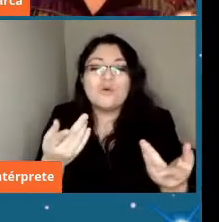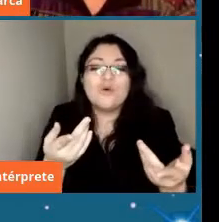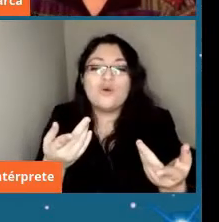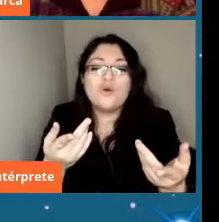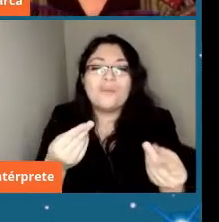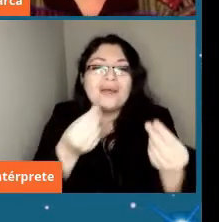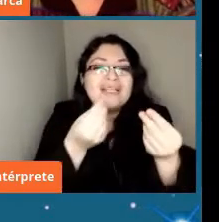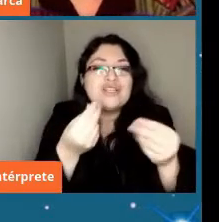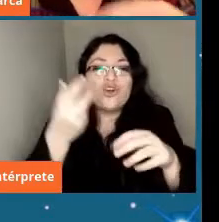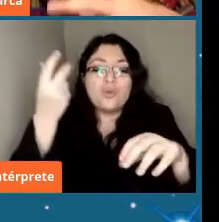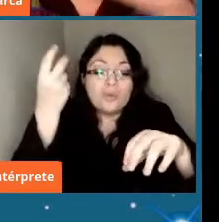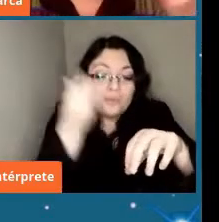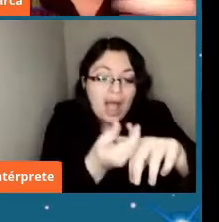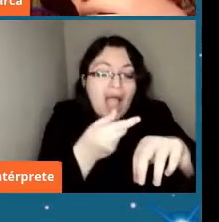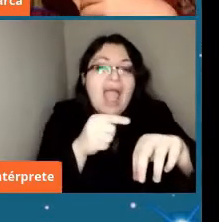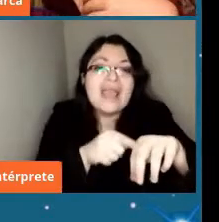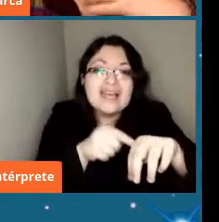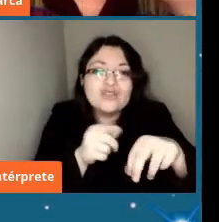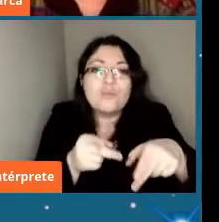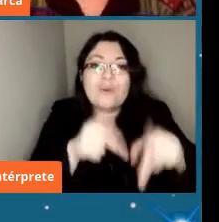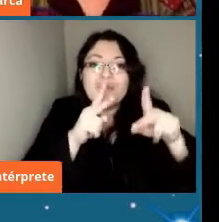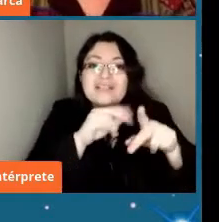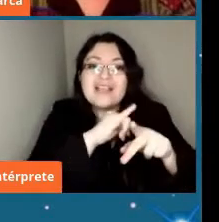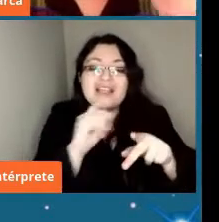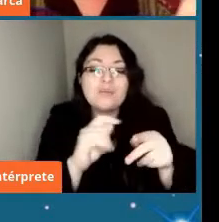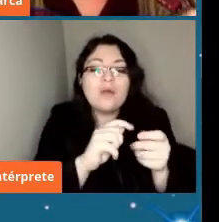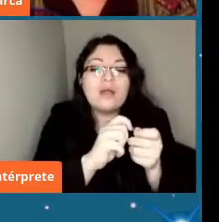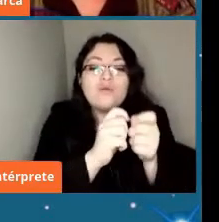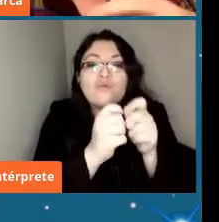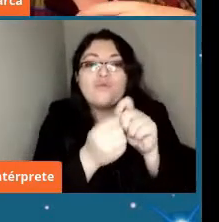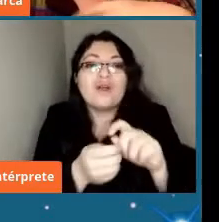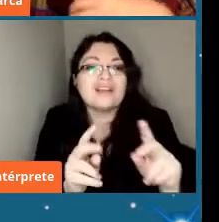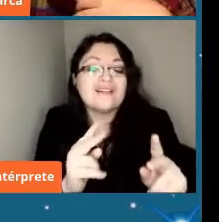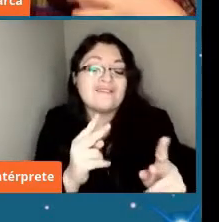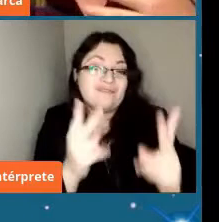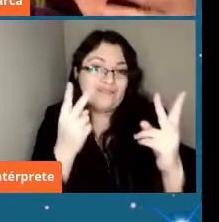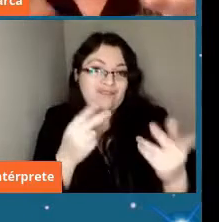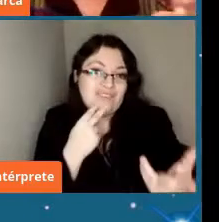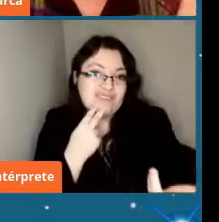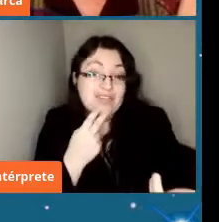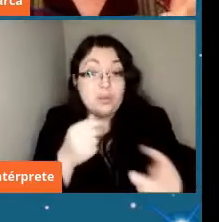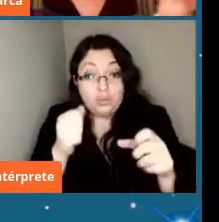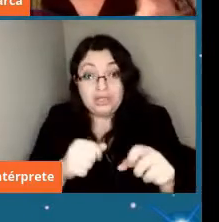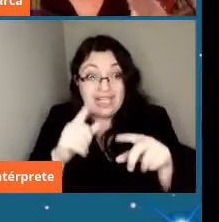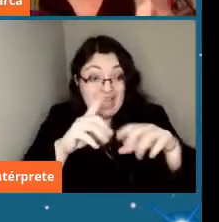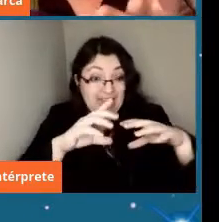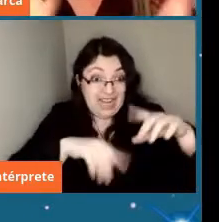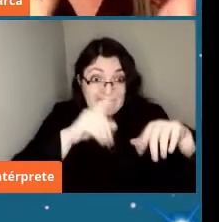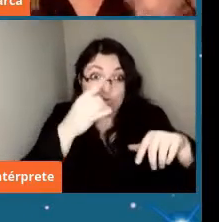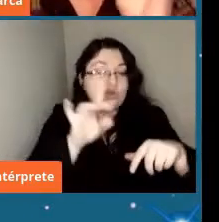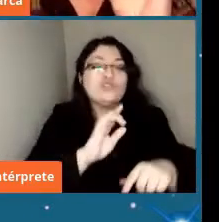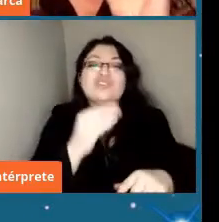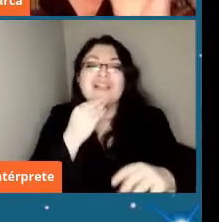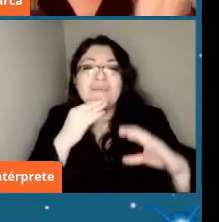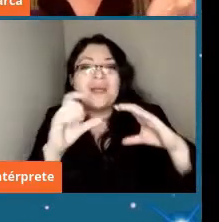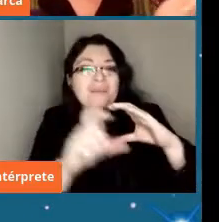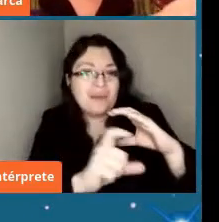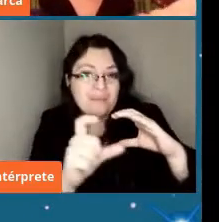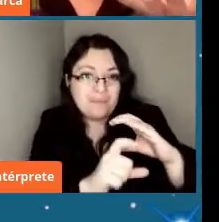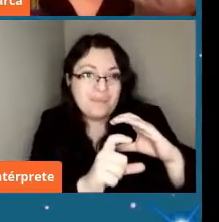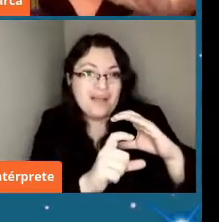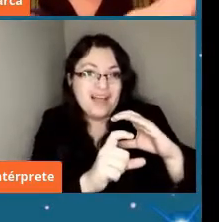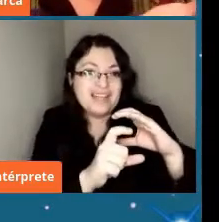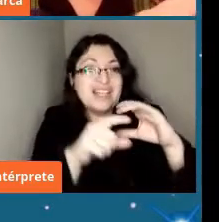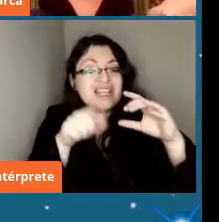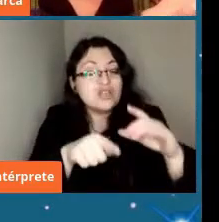semillas para la vida no solamente en la tierra podría haber ocurrido esto también en Marte y finalmente el que surja la vida o